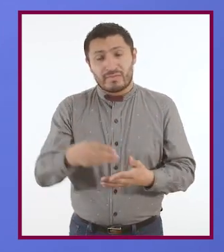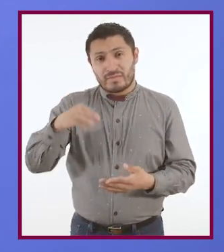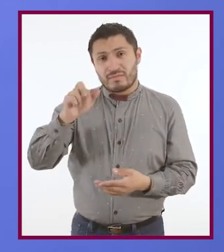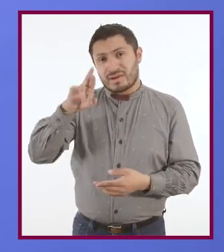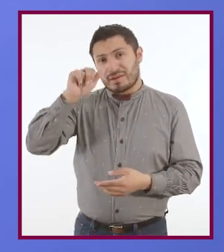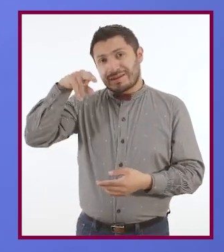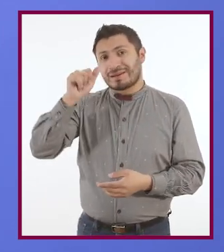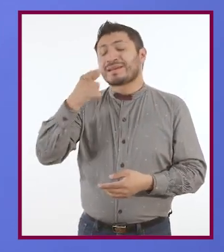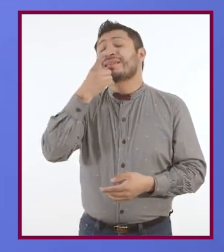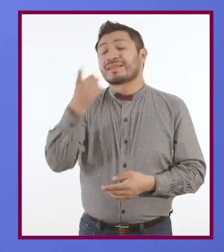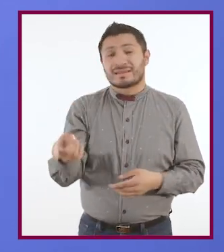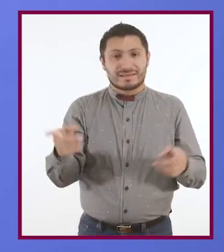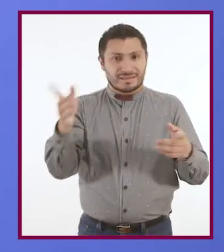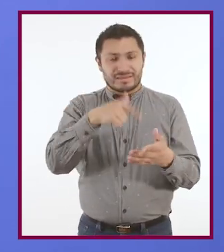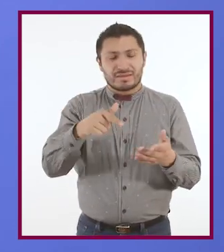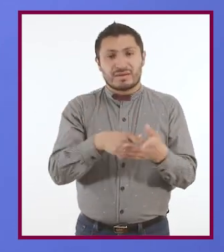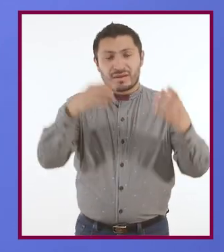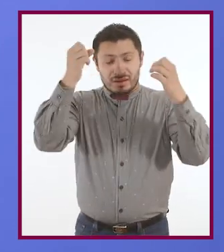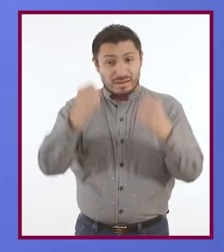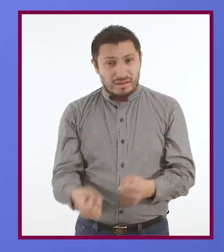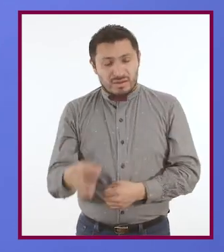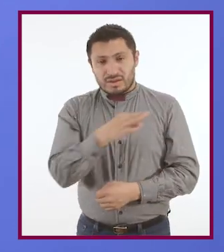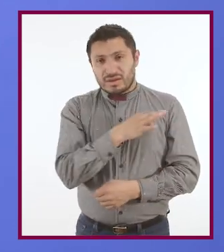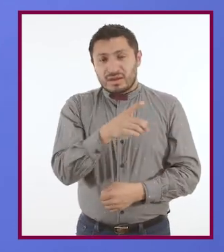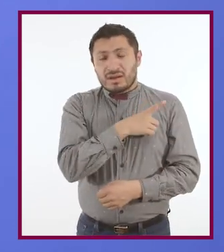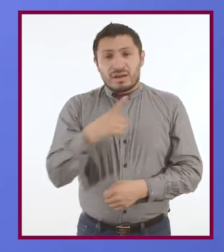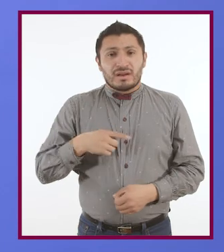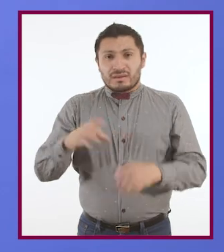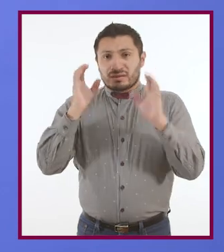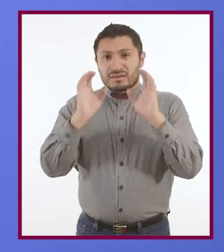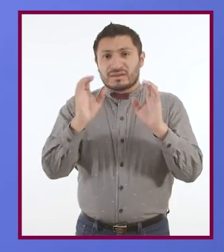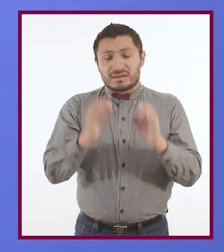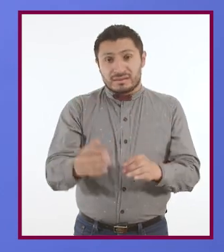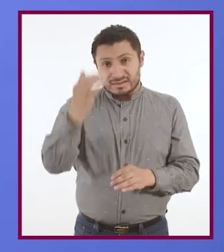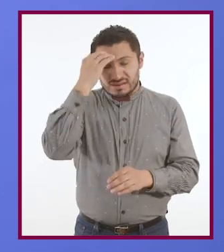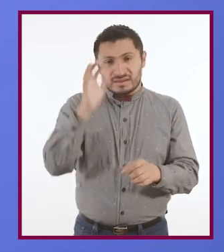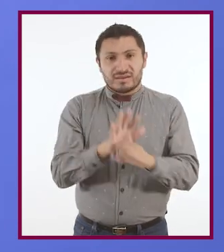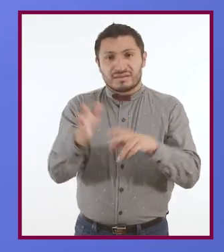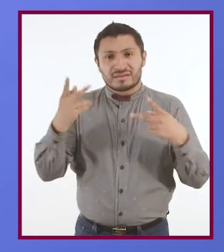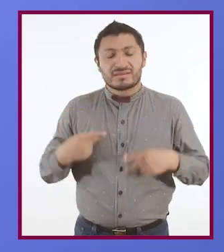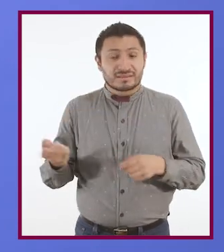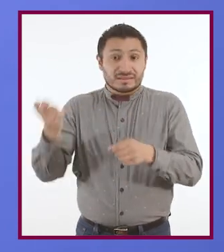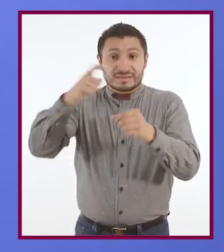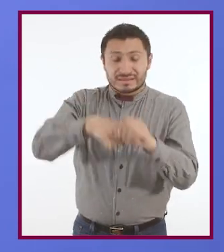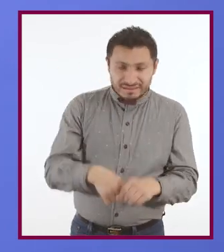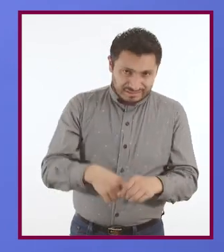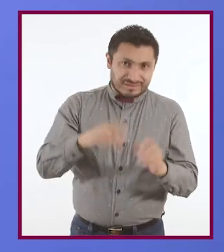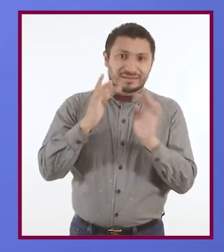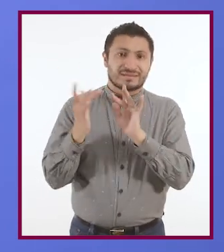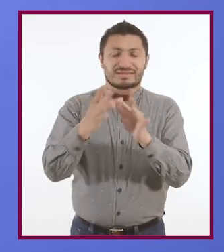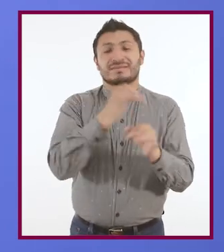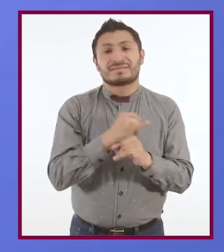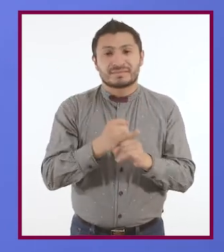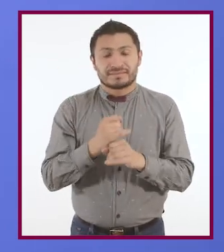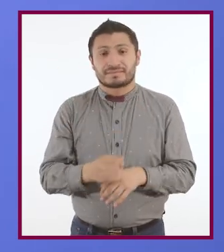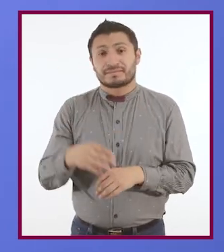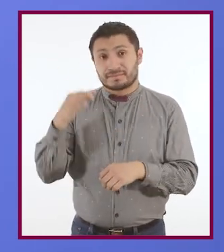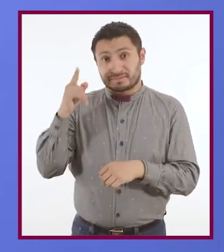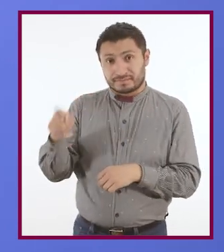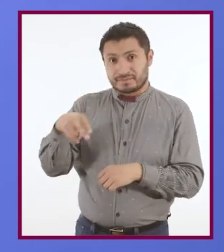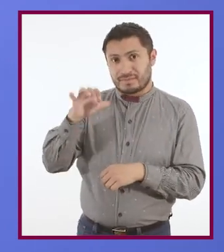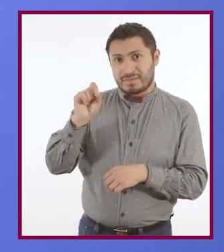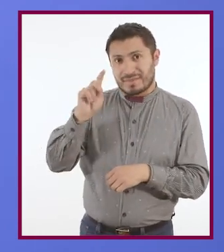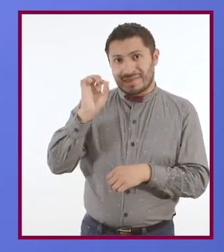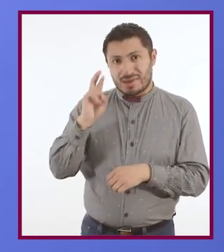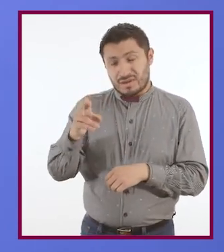que para crear espacios seguros debemos tener cuidado y conocimiento de las personas que tenemos agregadas a nuestras redes, mientras que